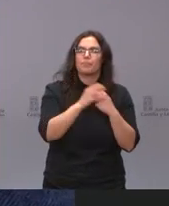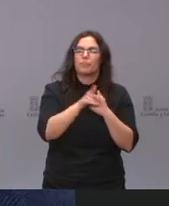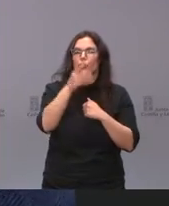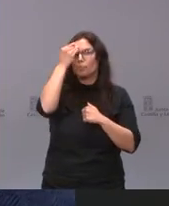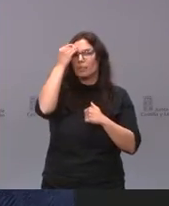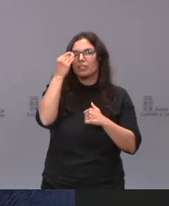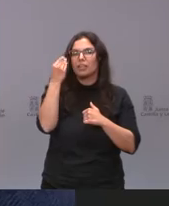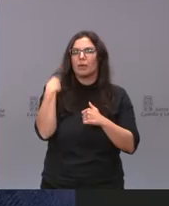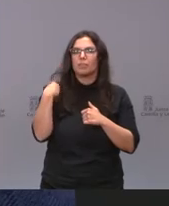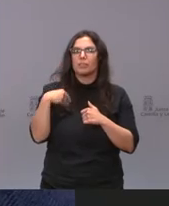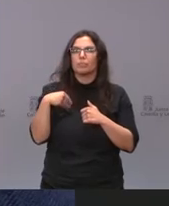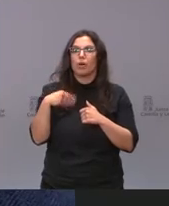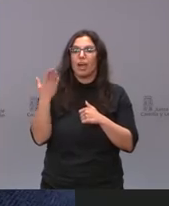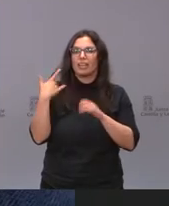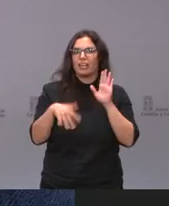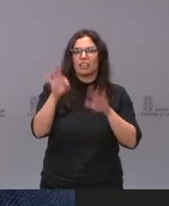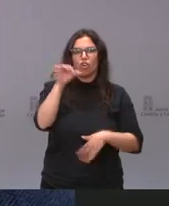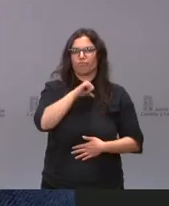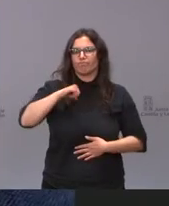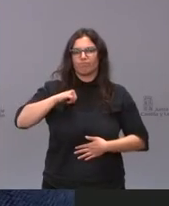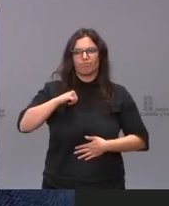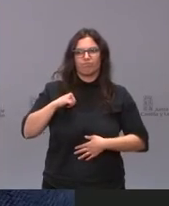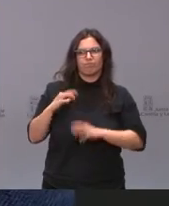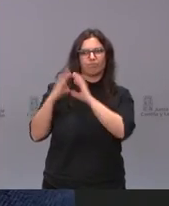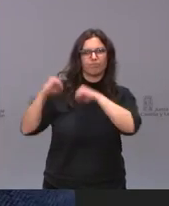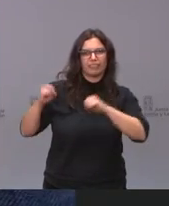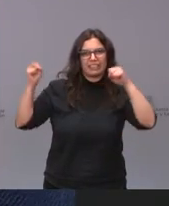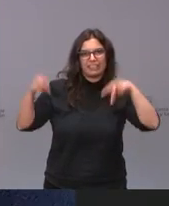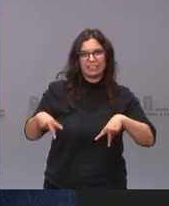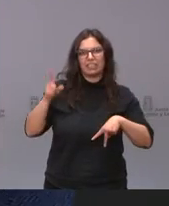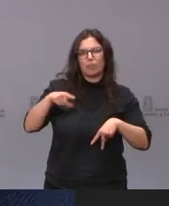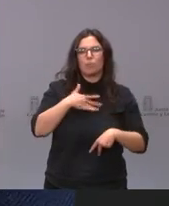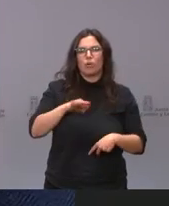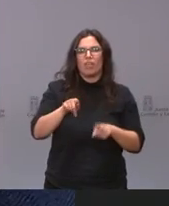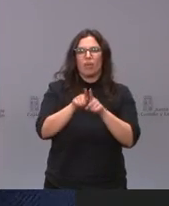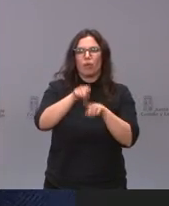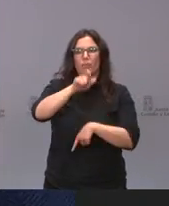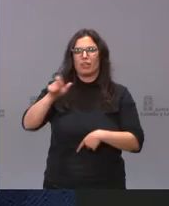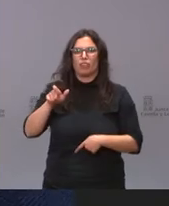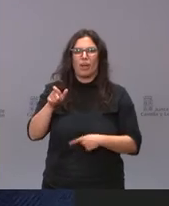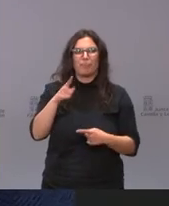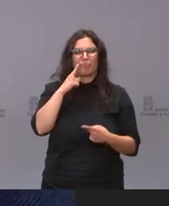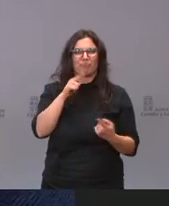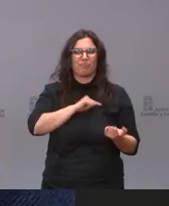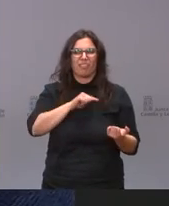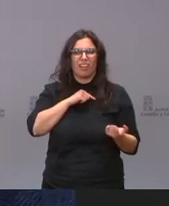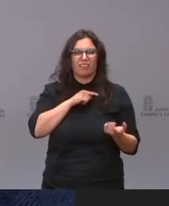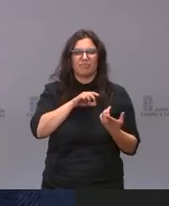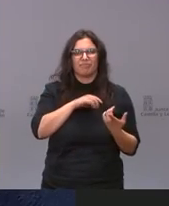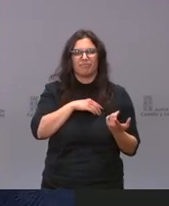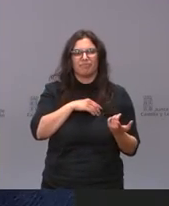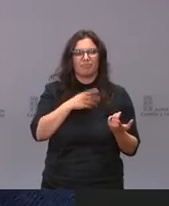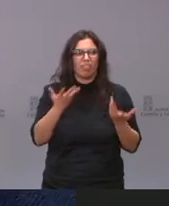la unilateralidad aplicada ayer también puede causar cierta desafección respecto a las vacunas y cierta